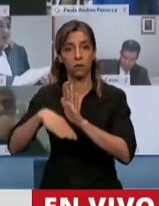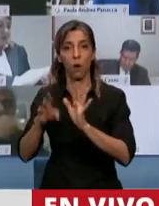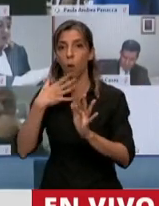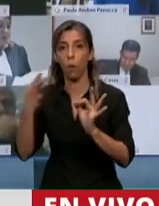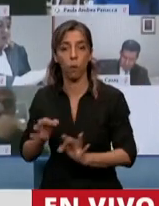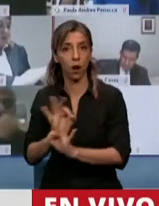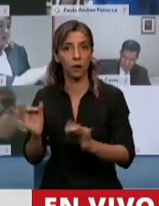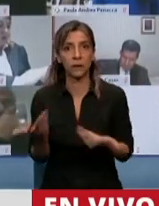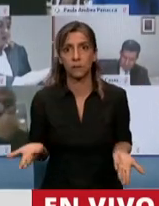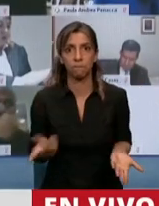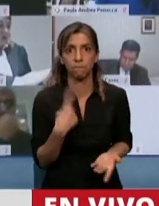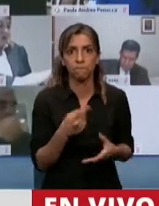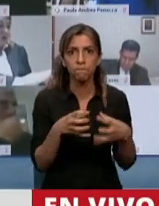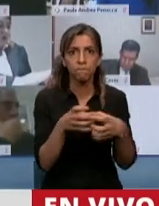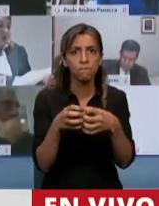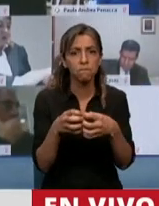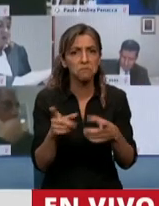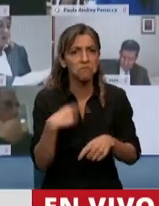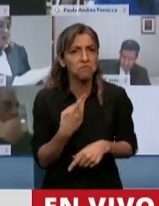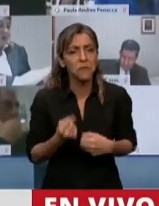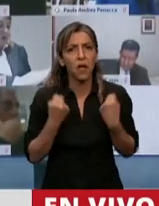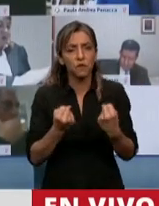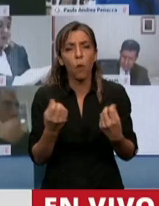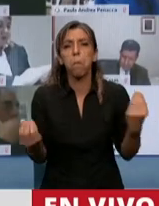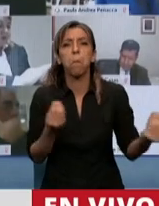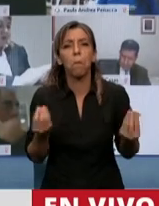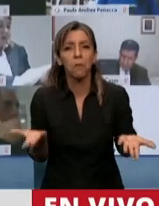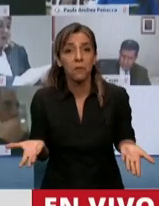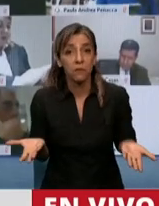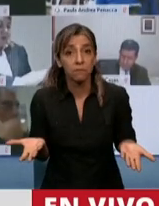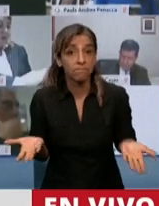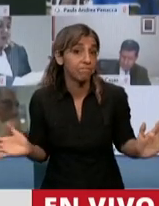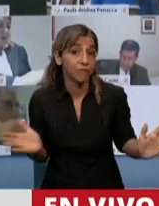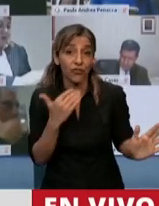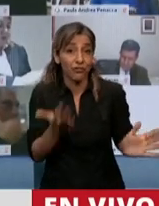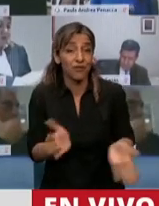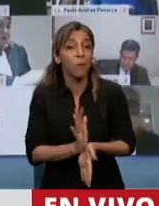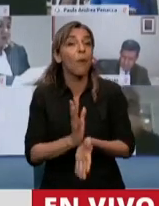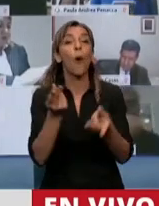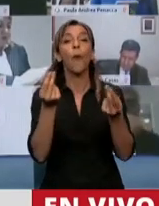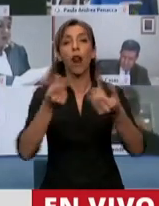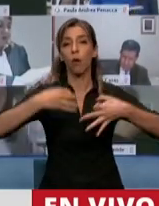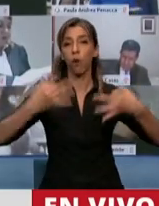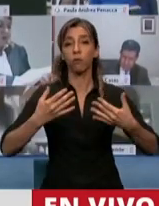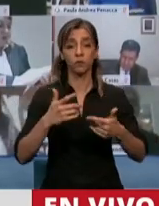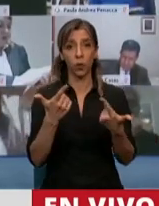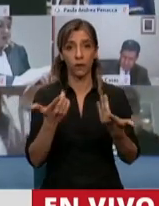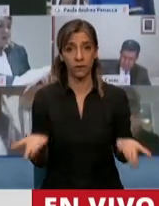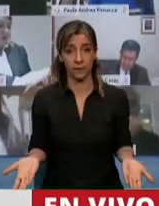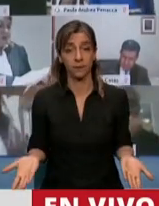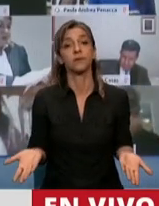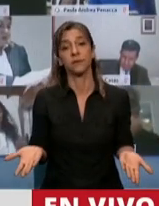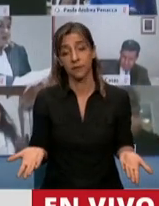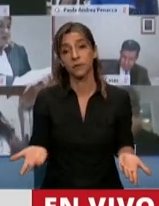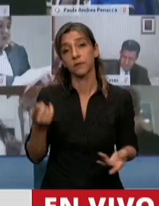esfuerzos será inválido y de nada servirá lo que hayamos hecho. Por eso, lo insto a usted, Presidente, en